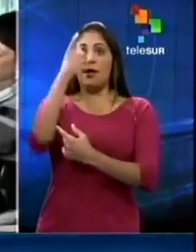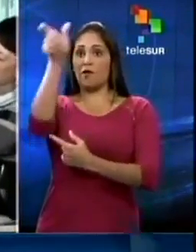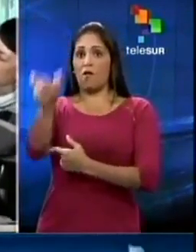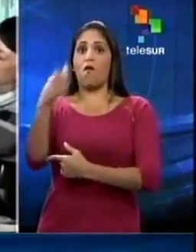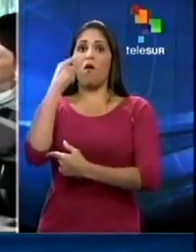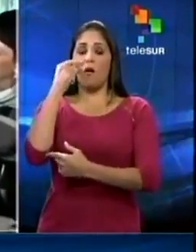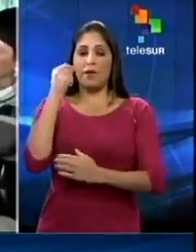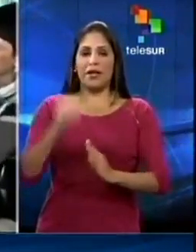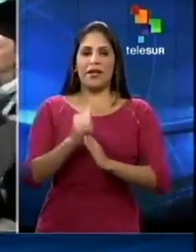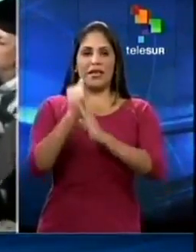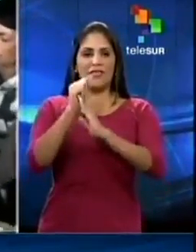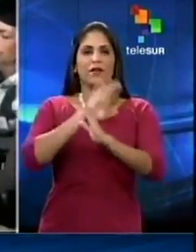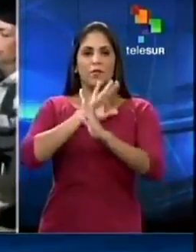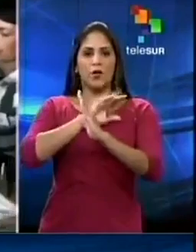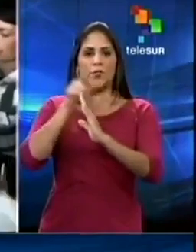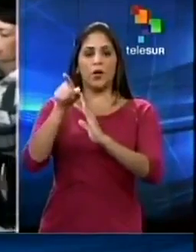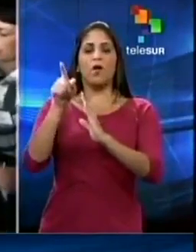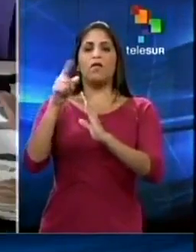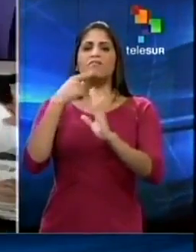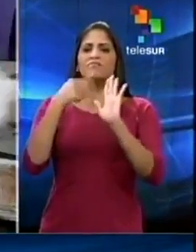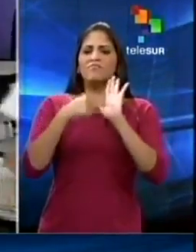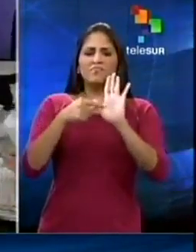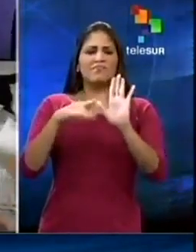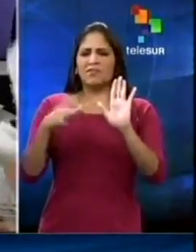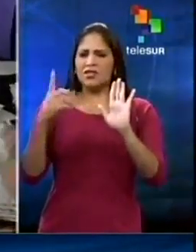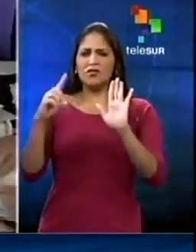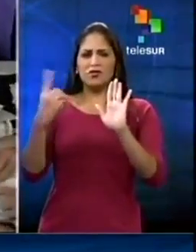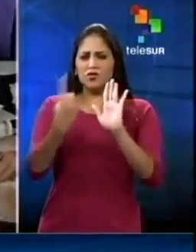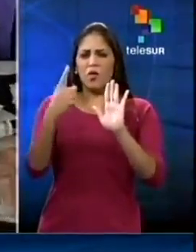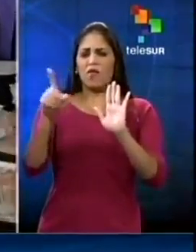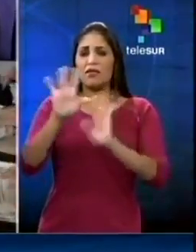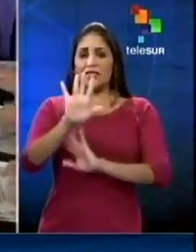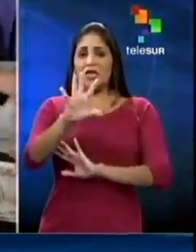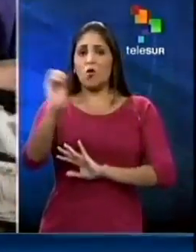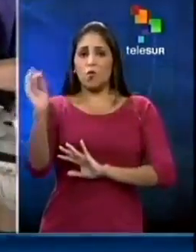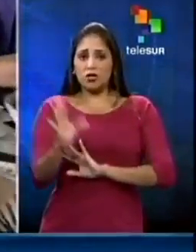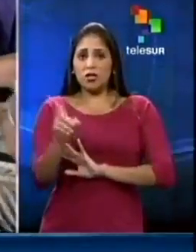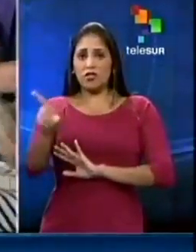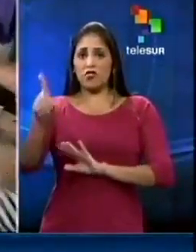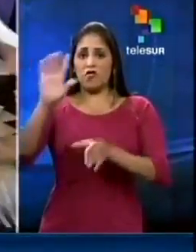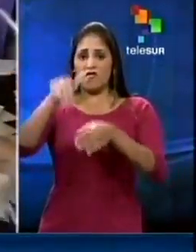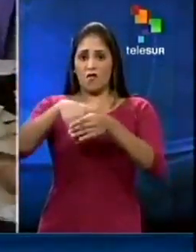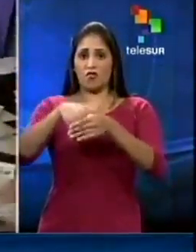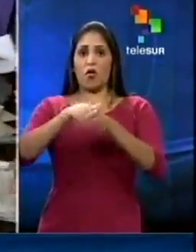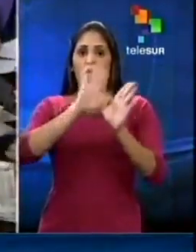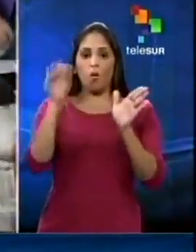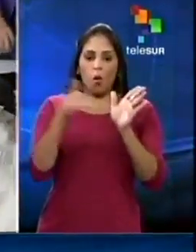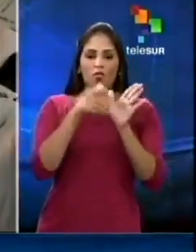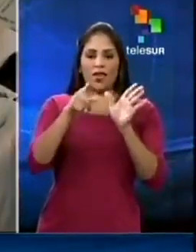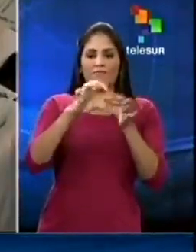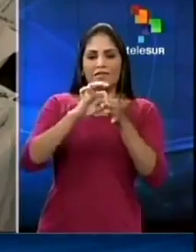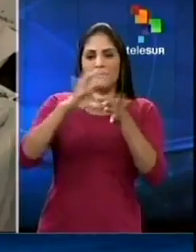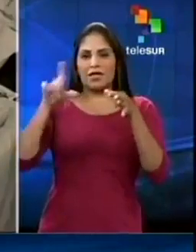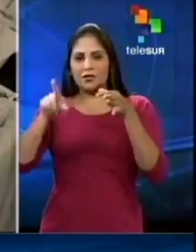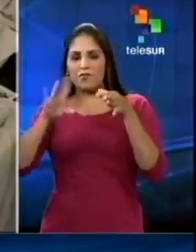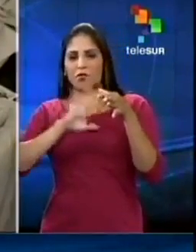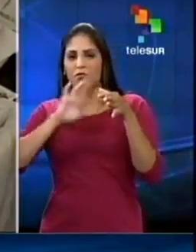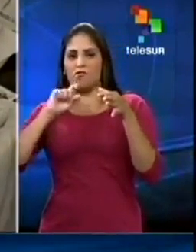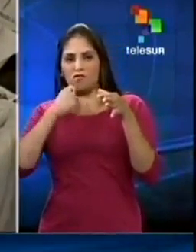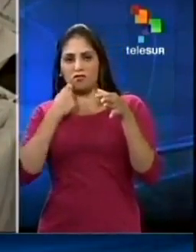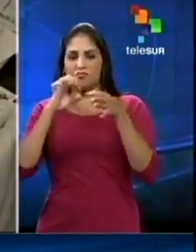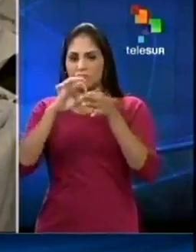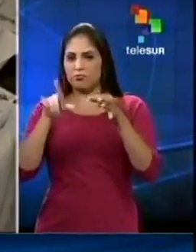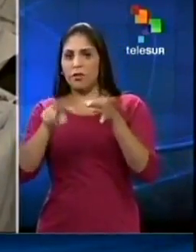95% de los sufragios contabilizados hasta el momento son a favor de la independencia de estas regiones del sureste de Ucrania.